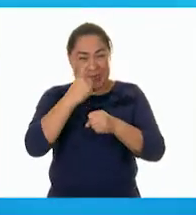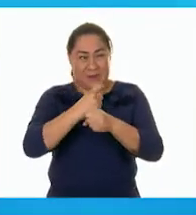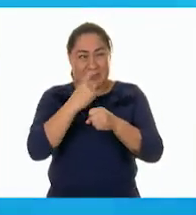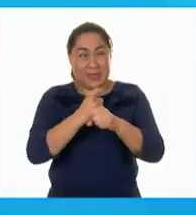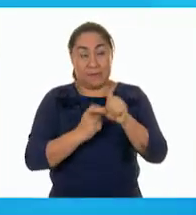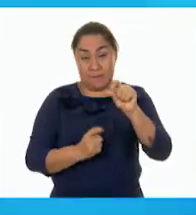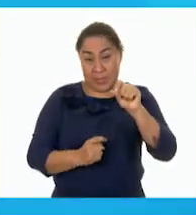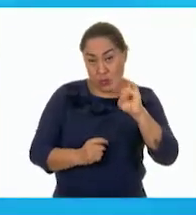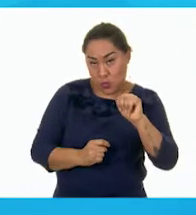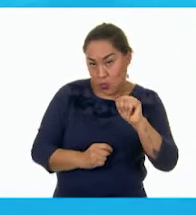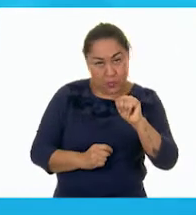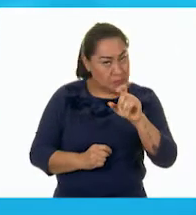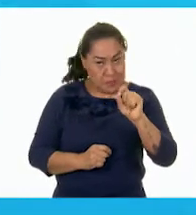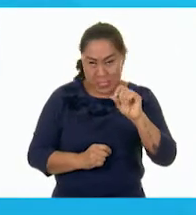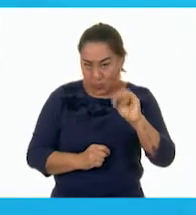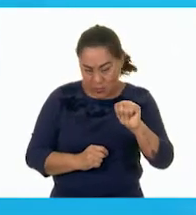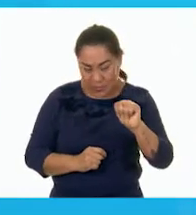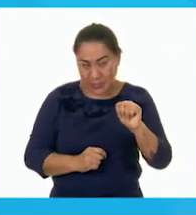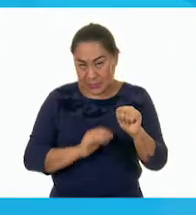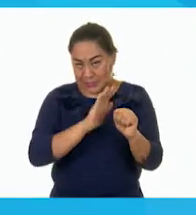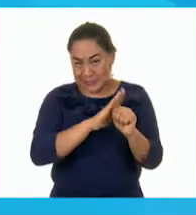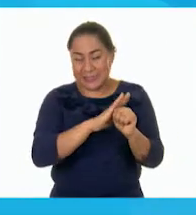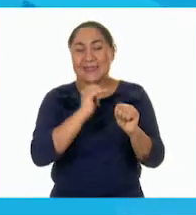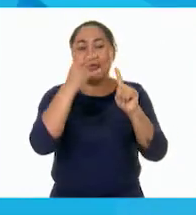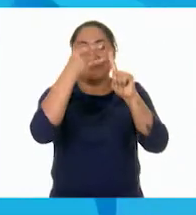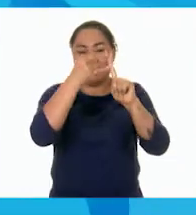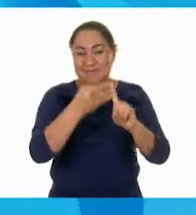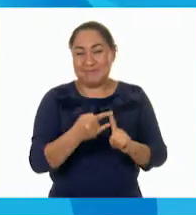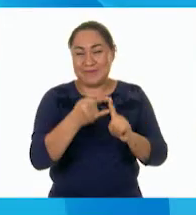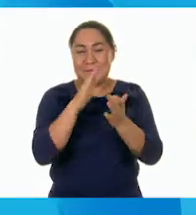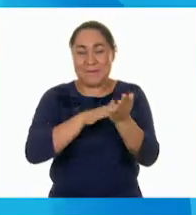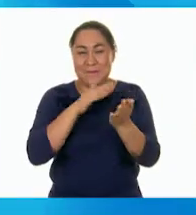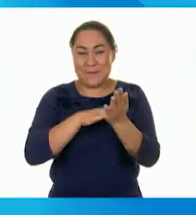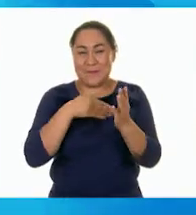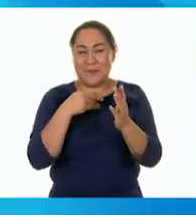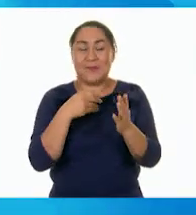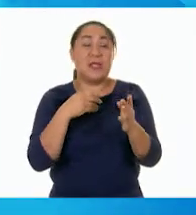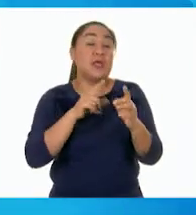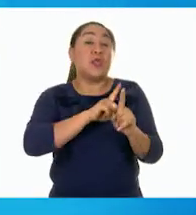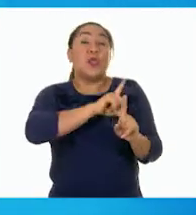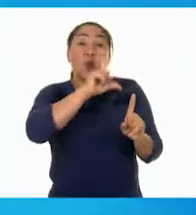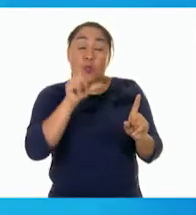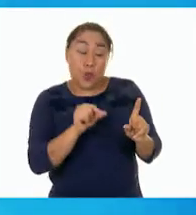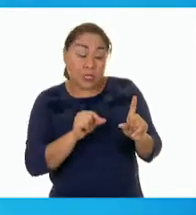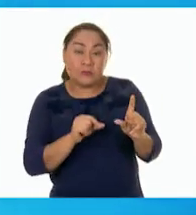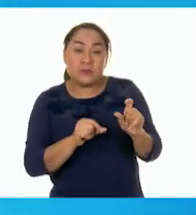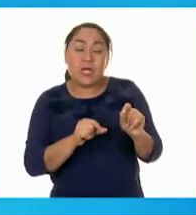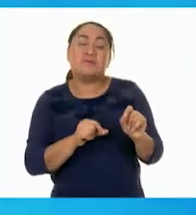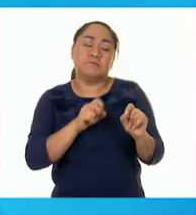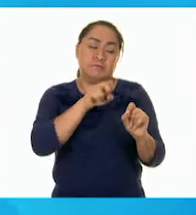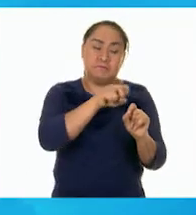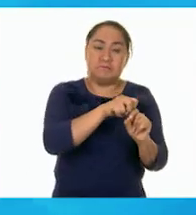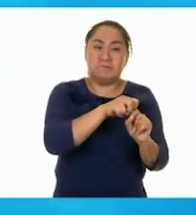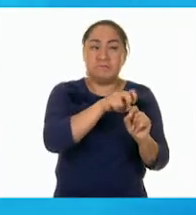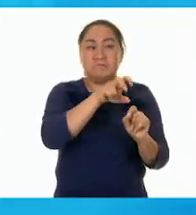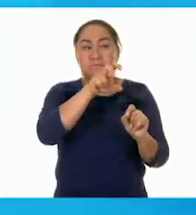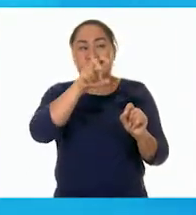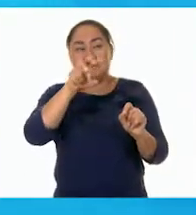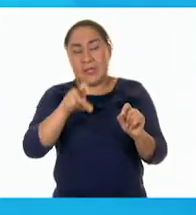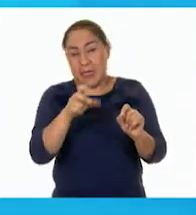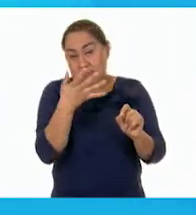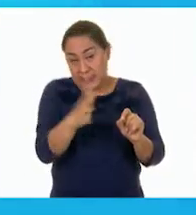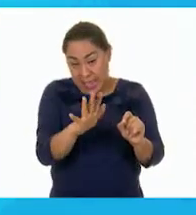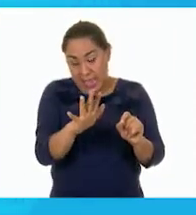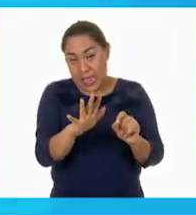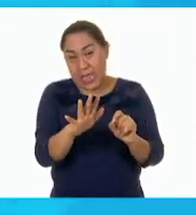29, que son las 29 estampas que él ya tenía. Exacto. Y después dio un salto pequeño porque